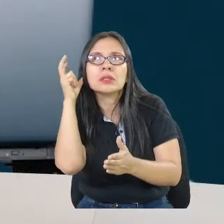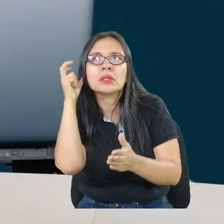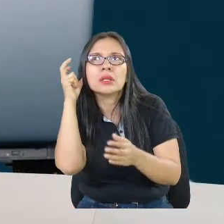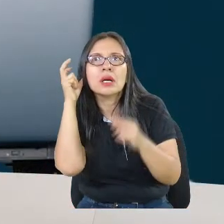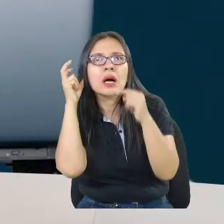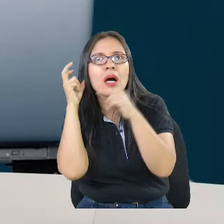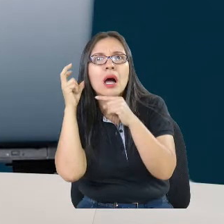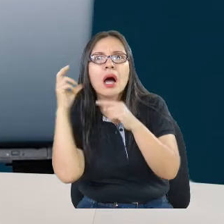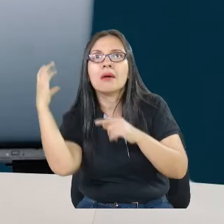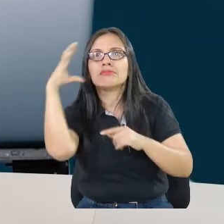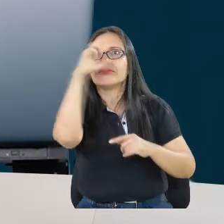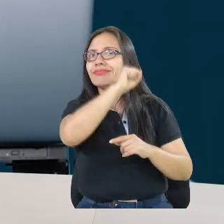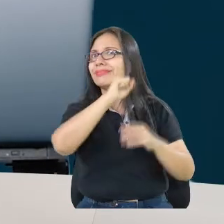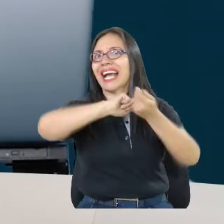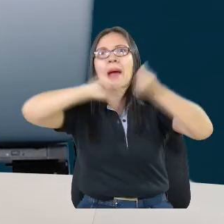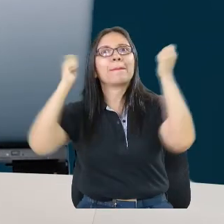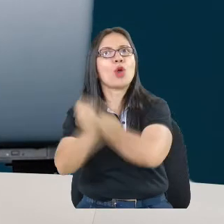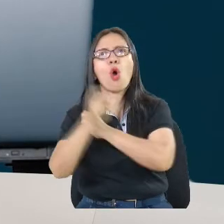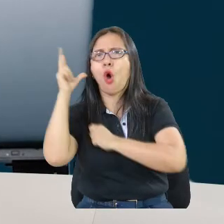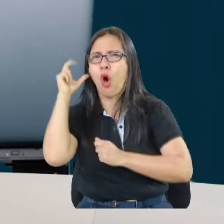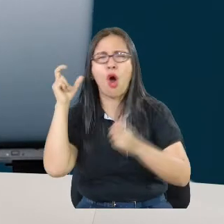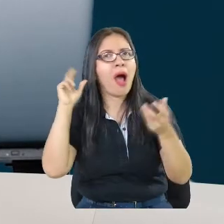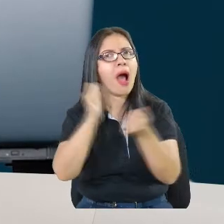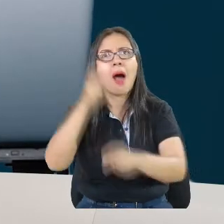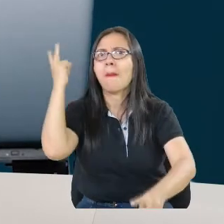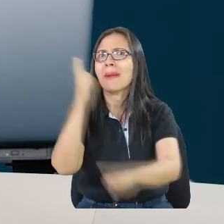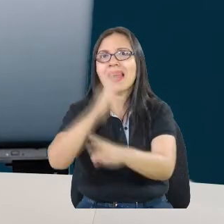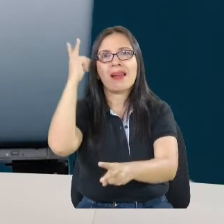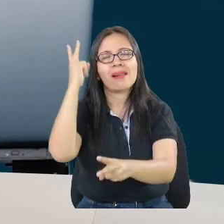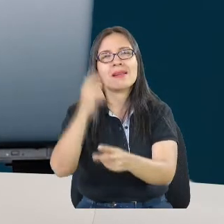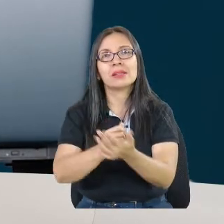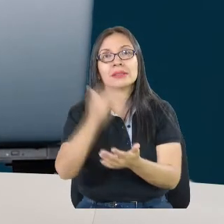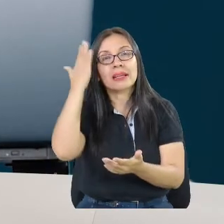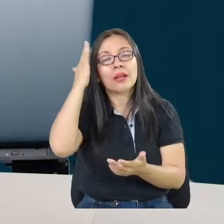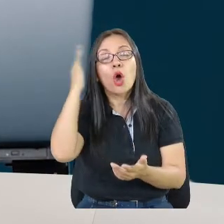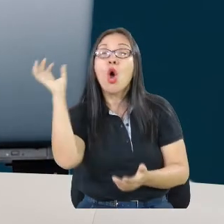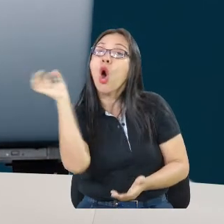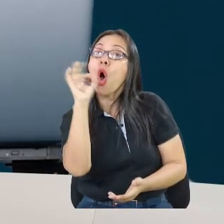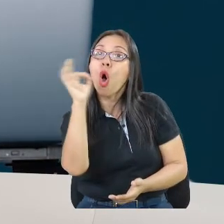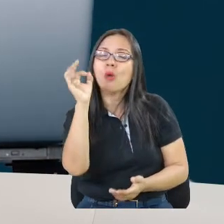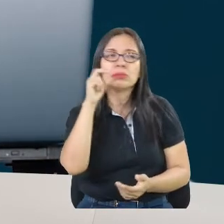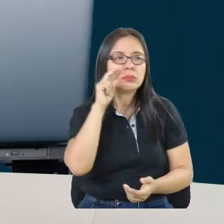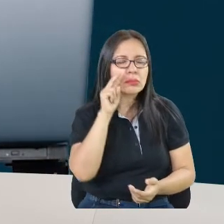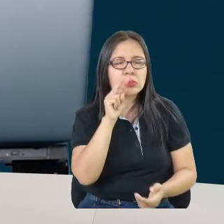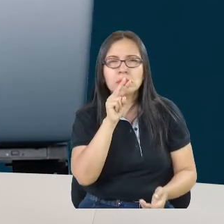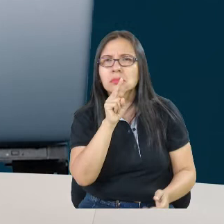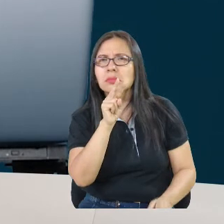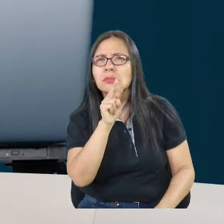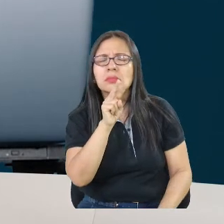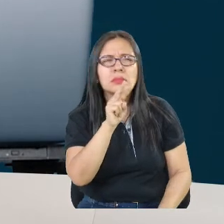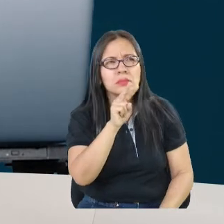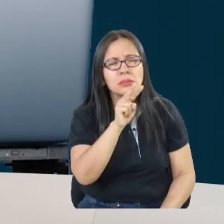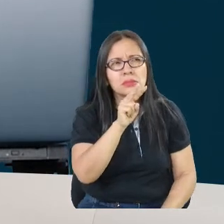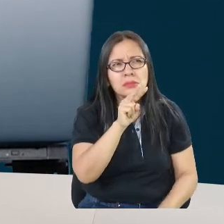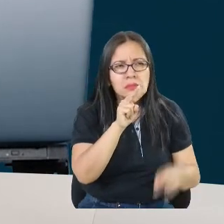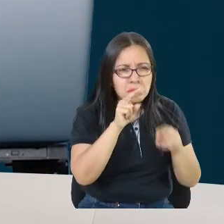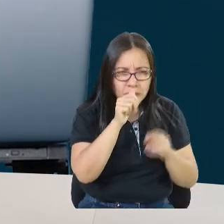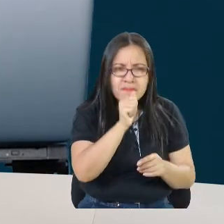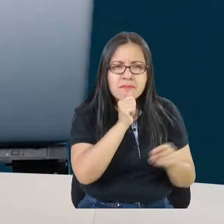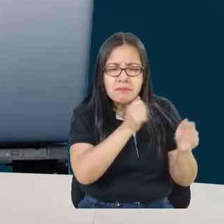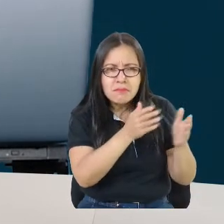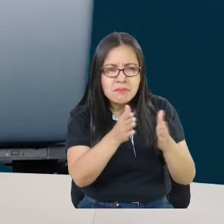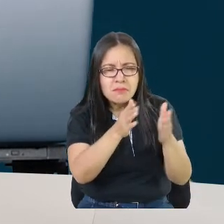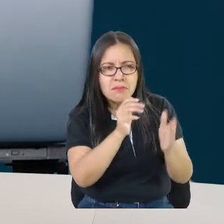aprender, por ejemplo, a tener el sentido de la vista, que yo pueda observarse en un observador del riesgo